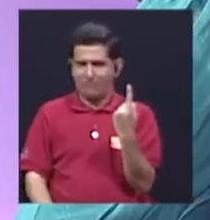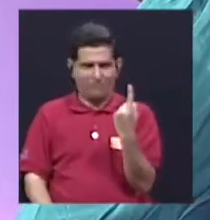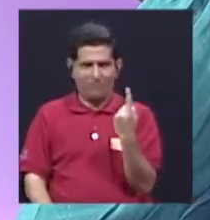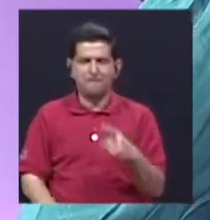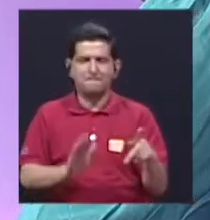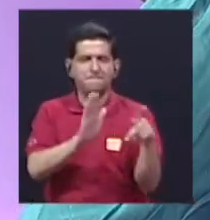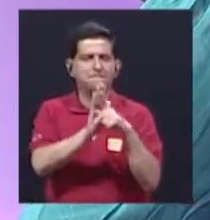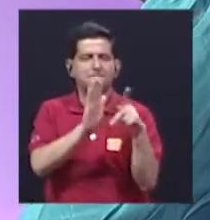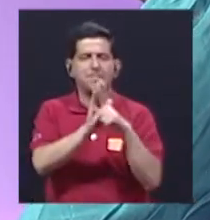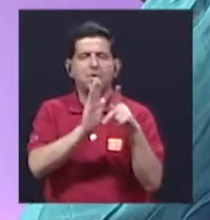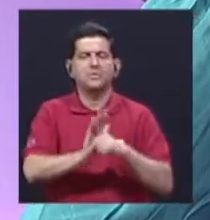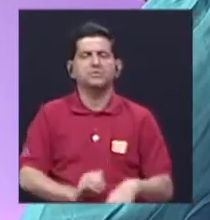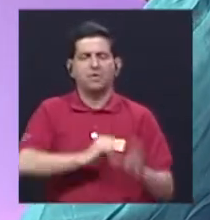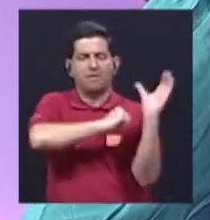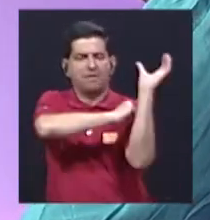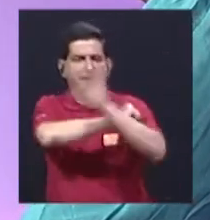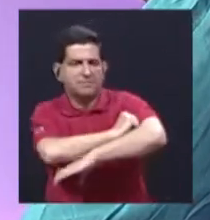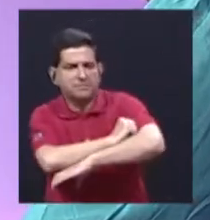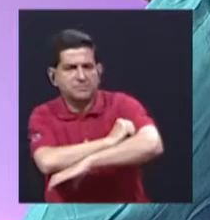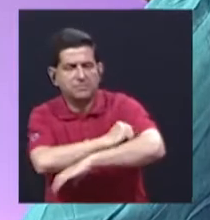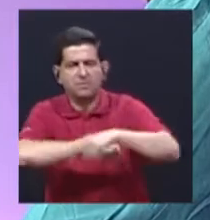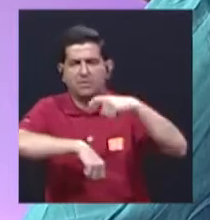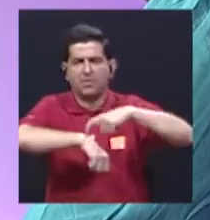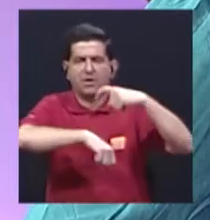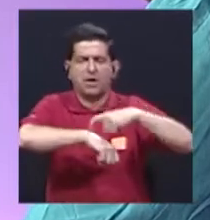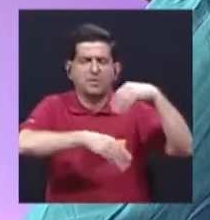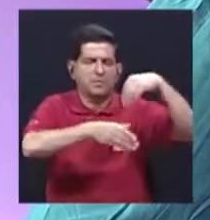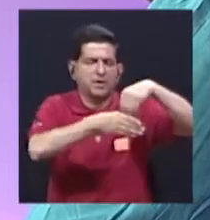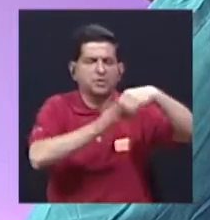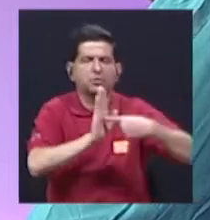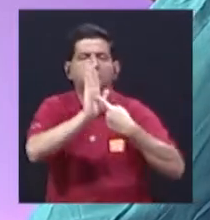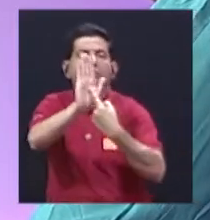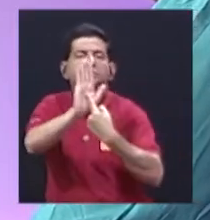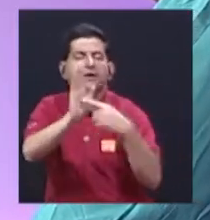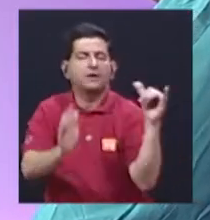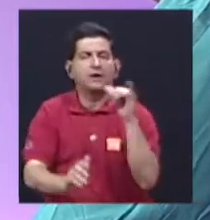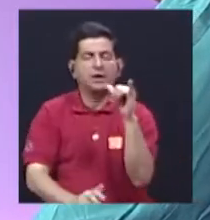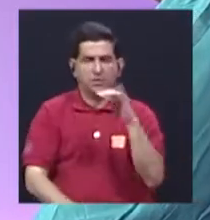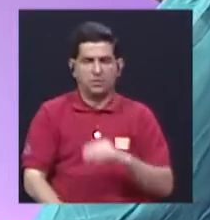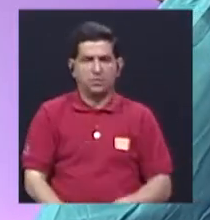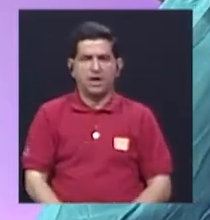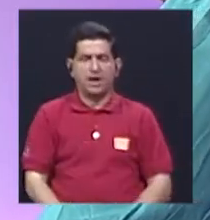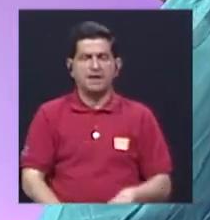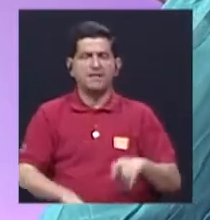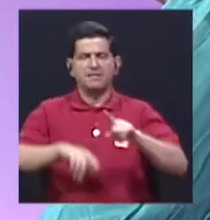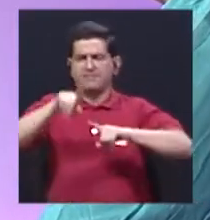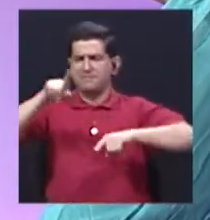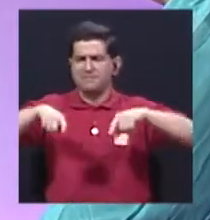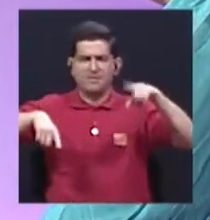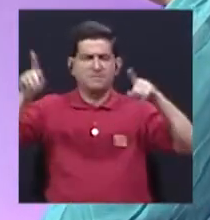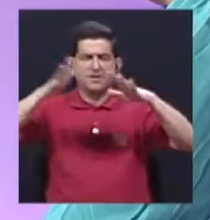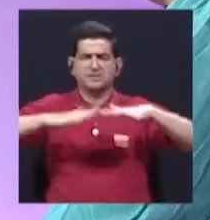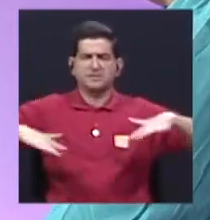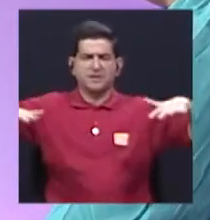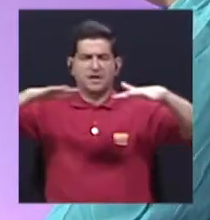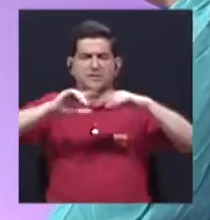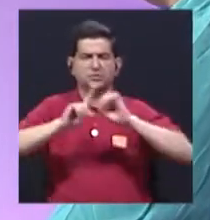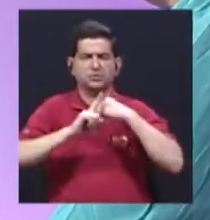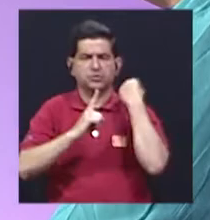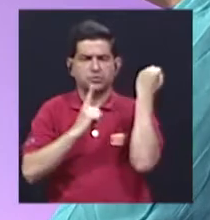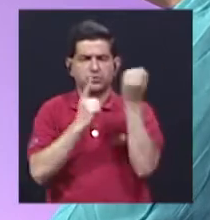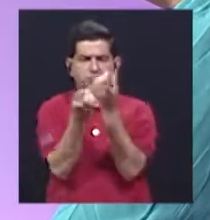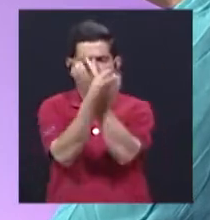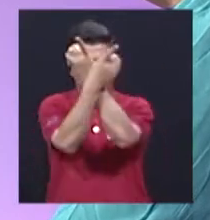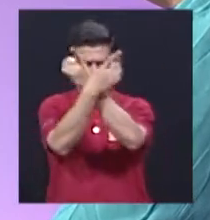prohibición de la censura, ¿verdad?, a la hora de emitir contenidos, sino tiene que ver con la diversidad de espacios que una sociedad